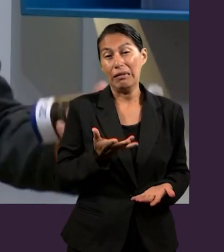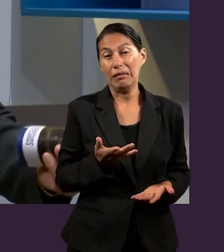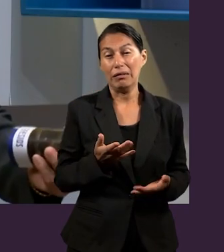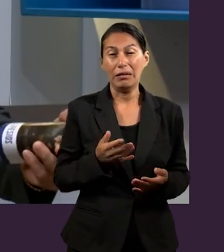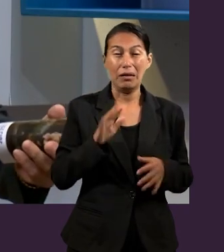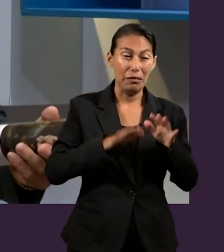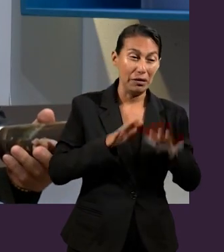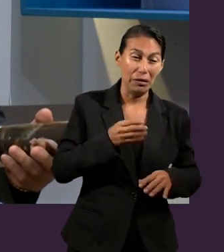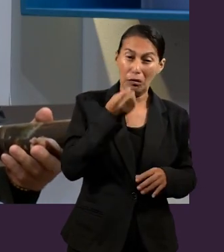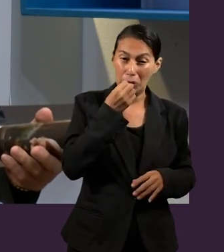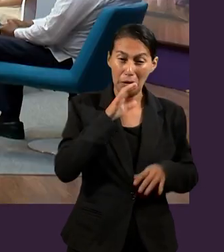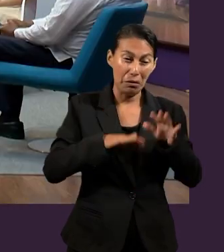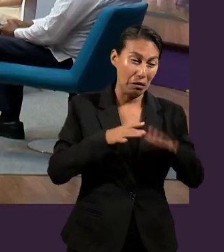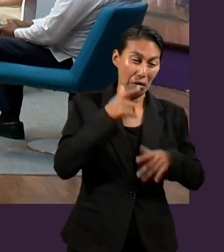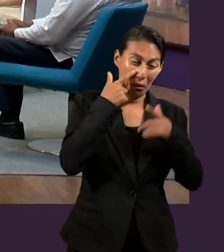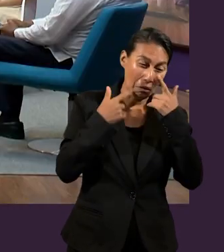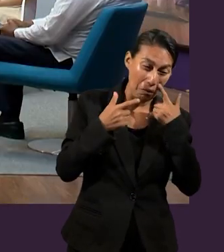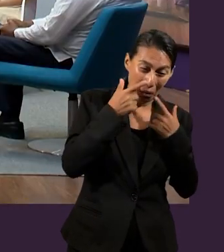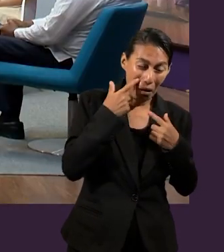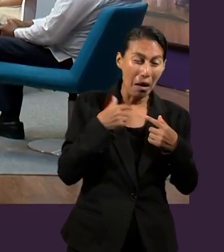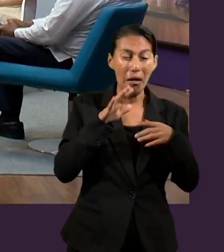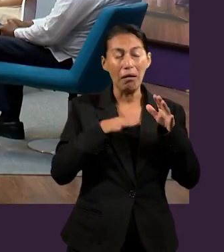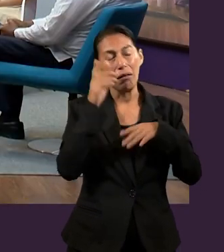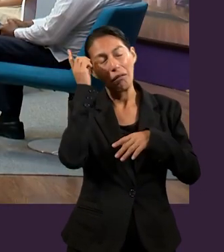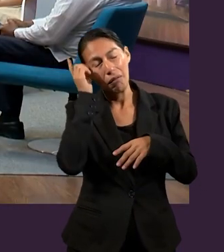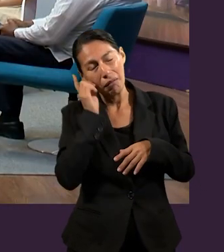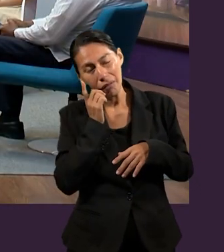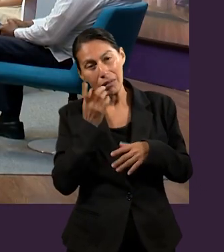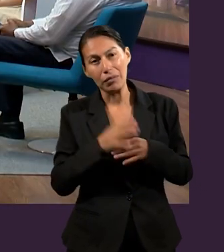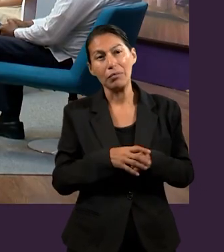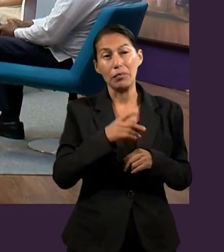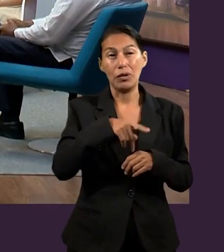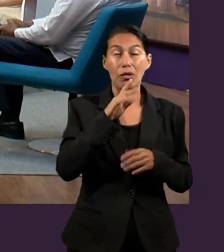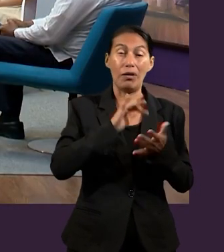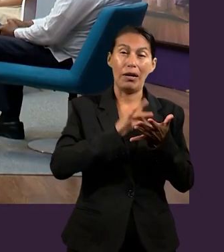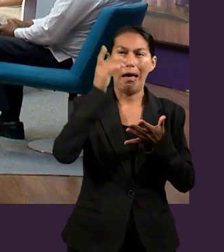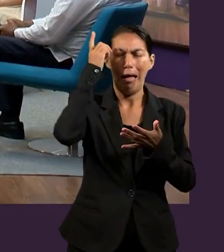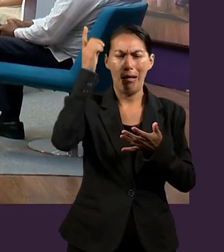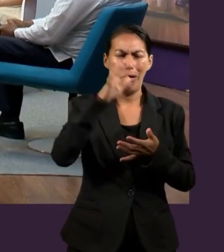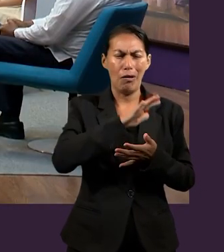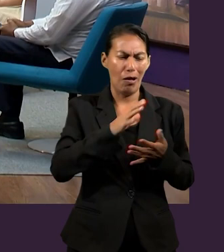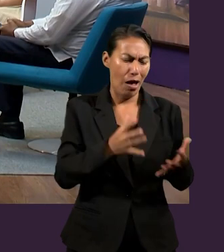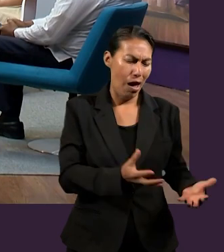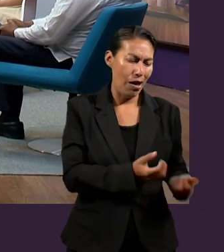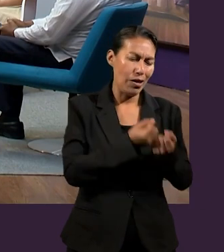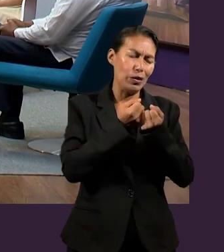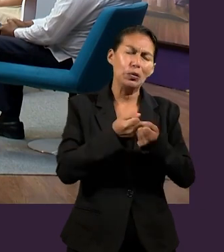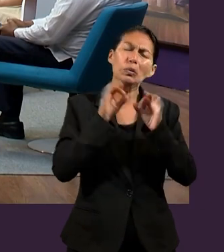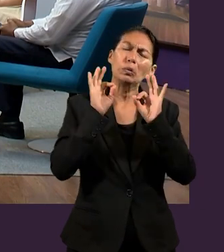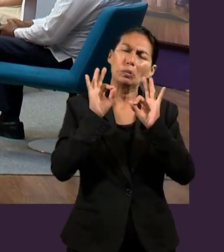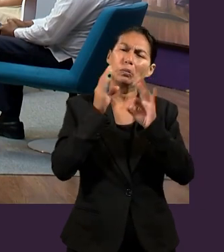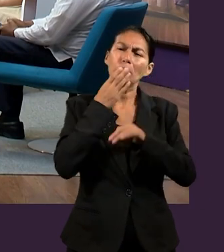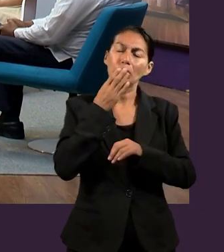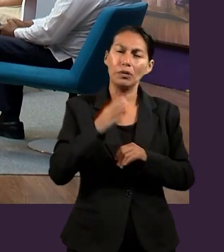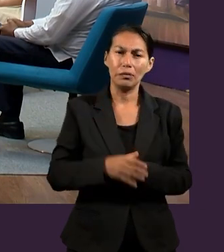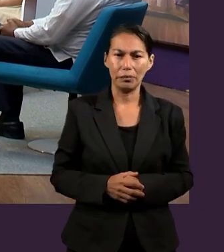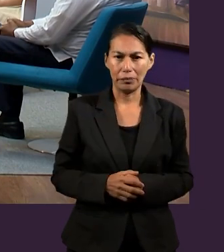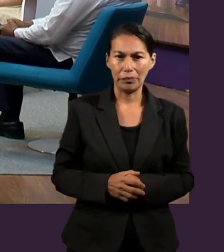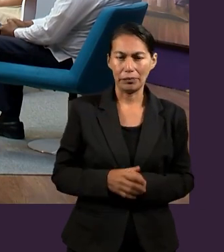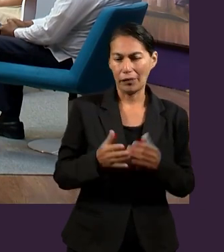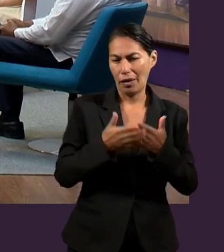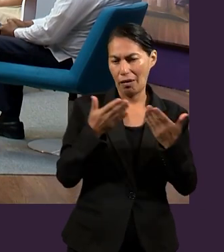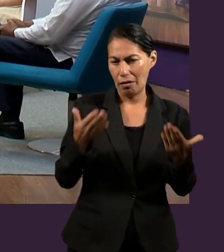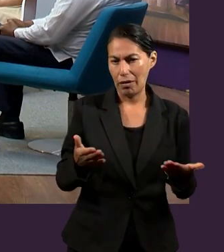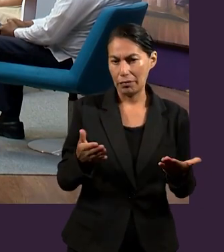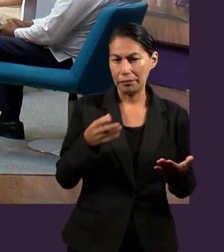por supuesto de sus padres y de alguna manera fue un triunfo extraordinario. Ahora, ¿cómo